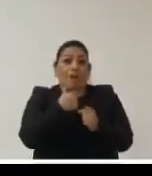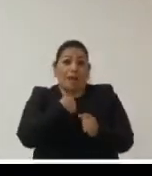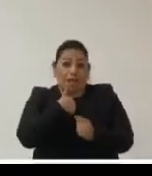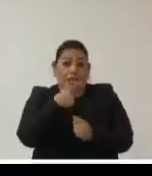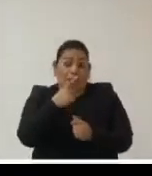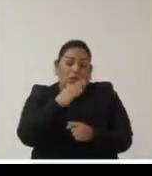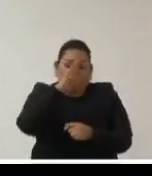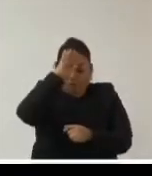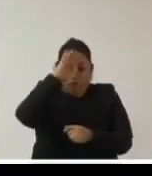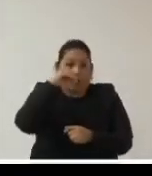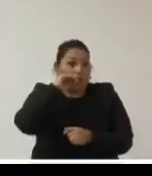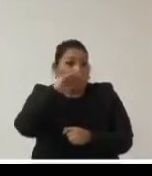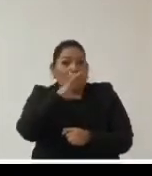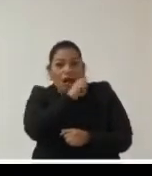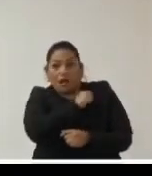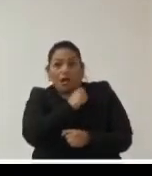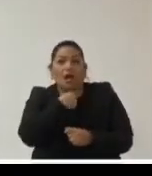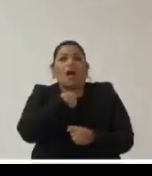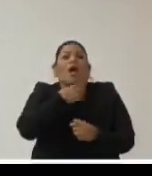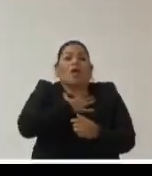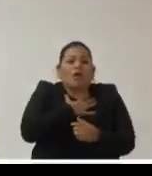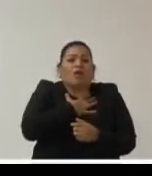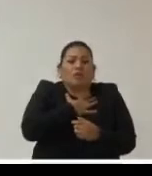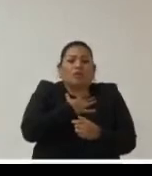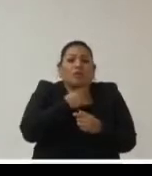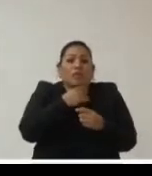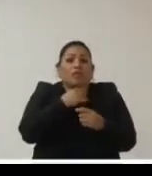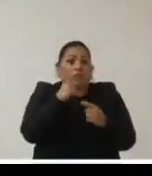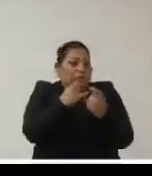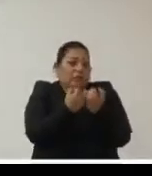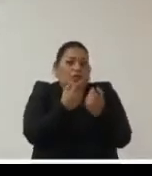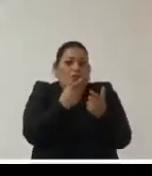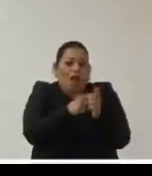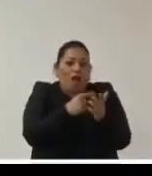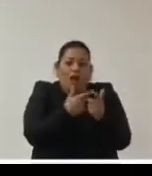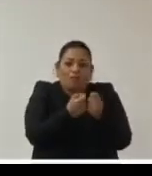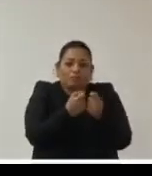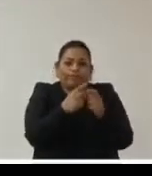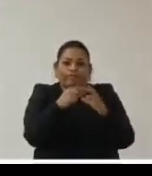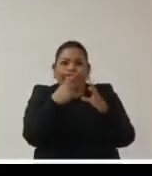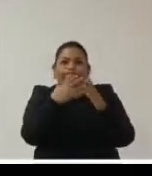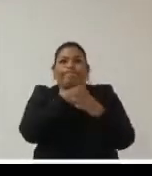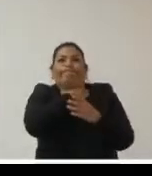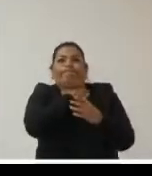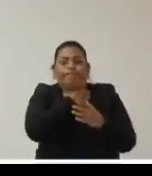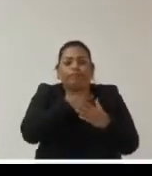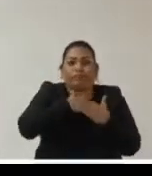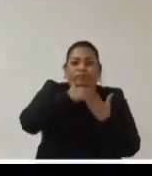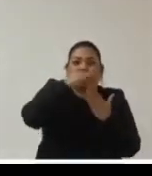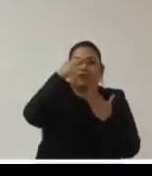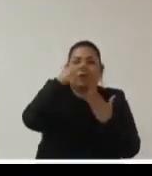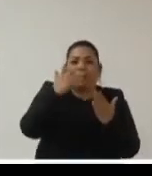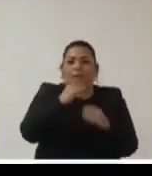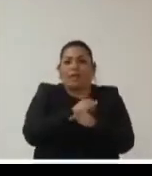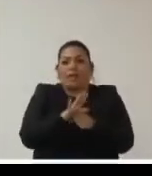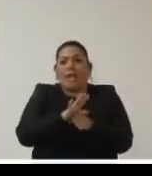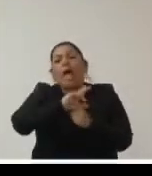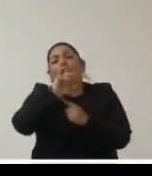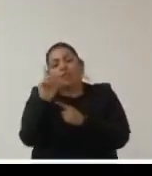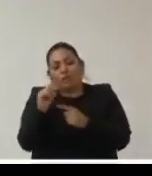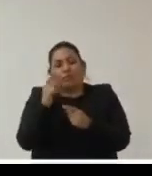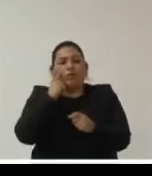síntomas porque los servicios sanitarios estaban colapsados incluso a nivel telefónico después hemos dado el paso a las apps de rastreo